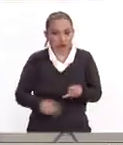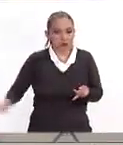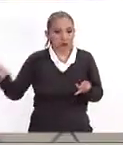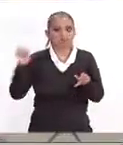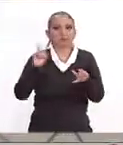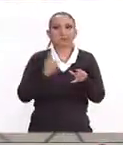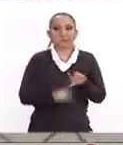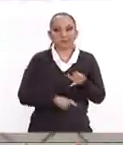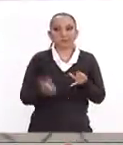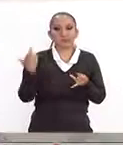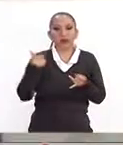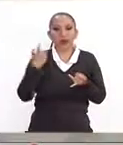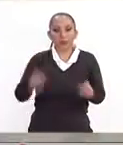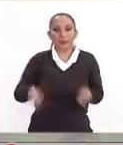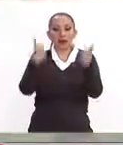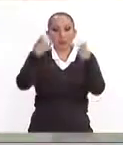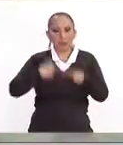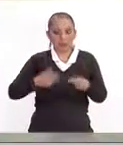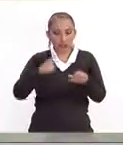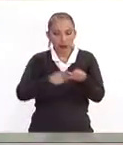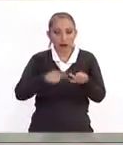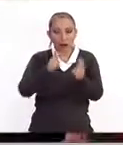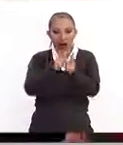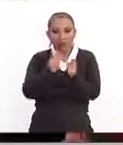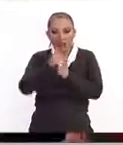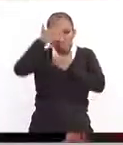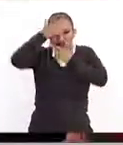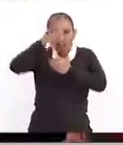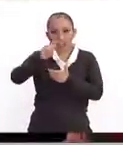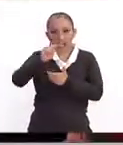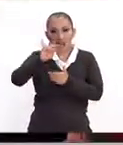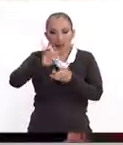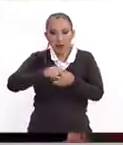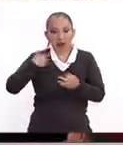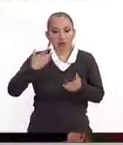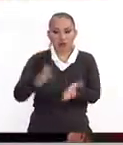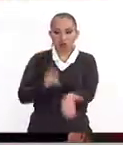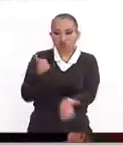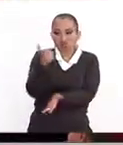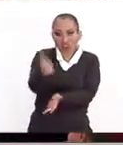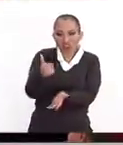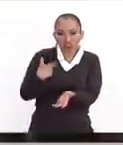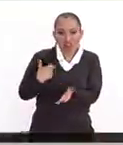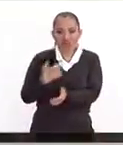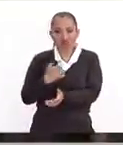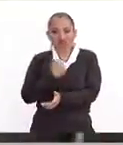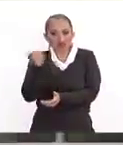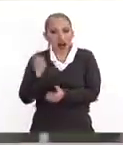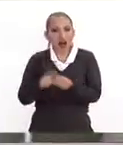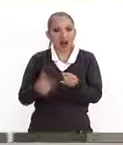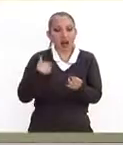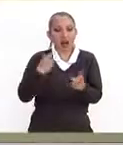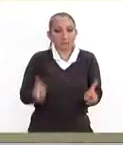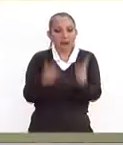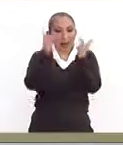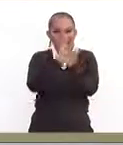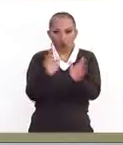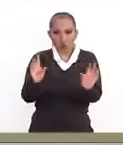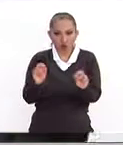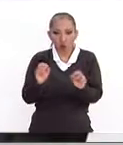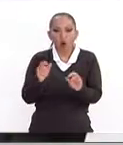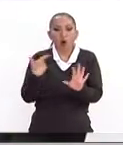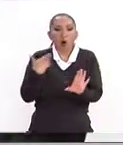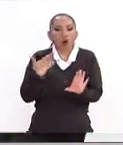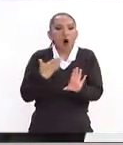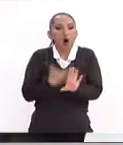trata de personas, terrorismo, extorsión agravada contra la salud, no narcomenudeo, sino